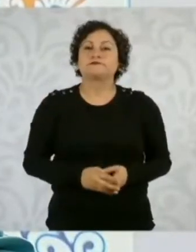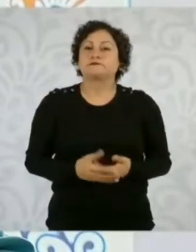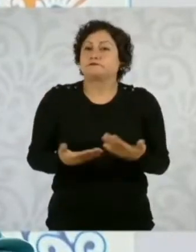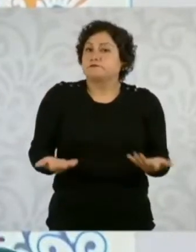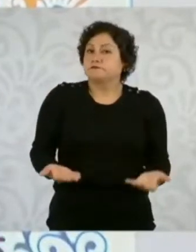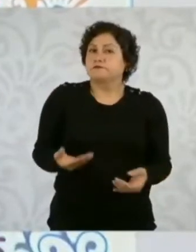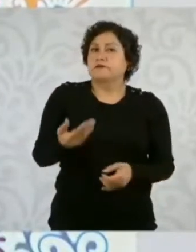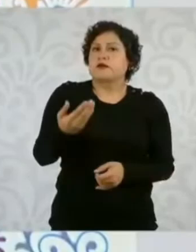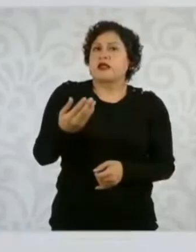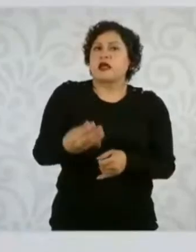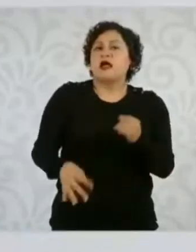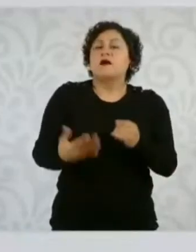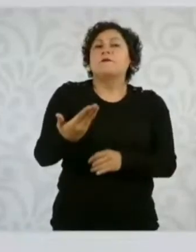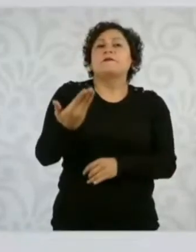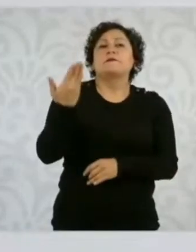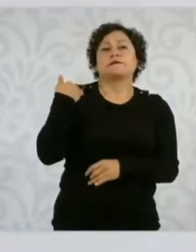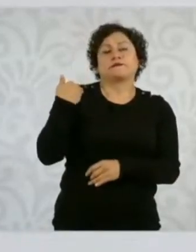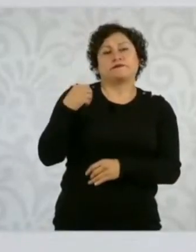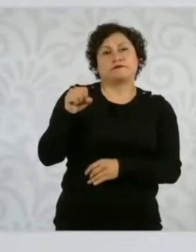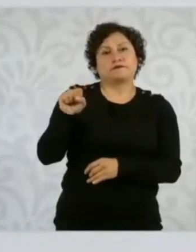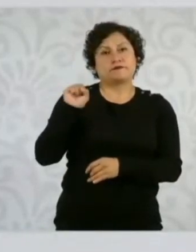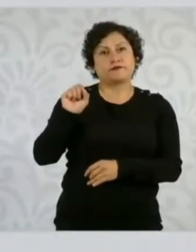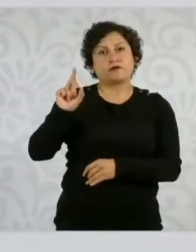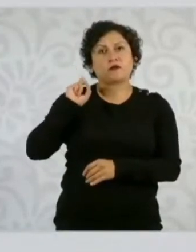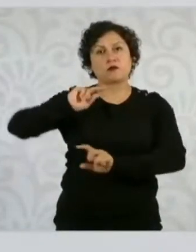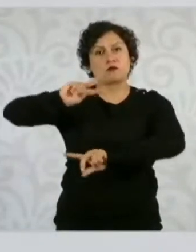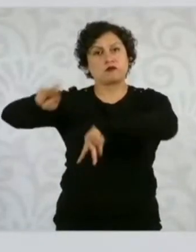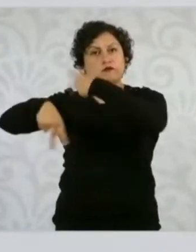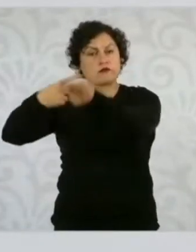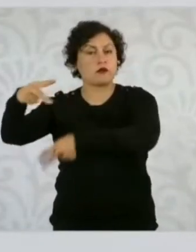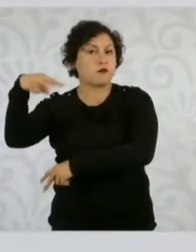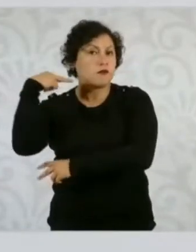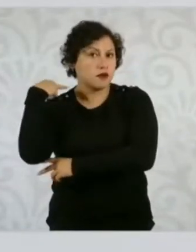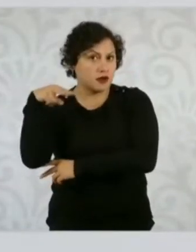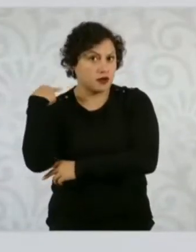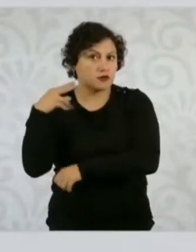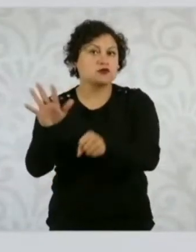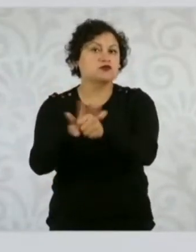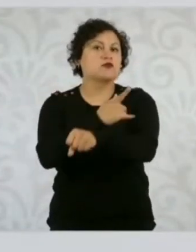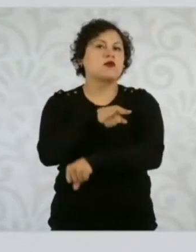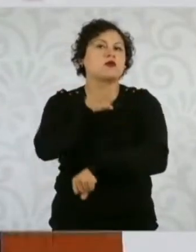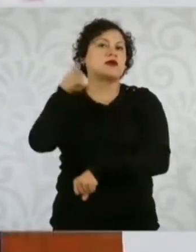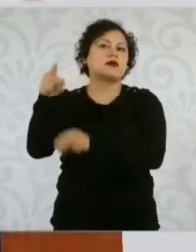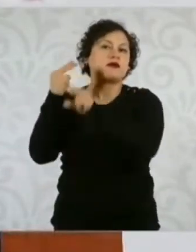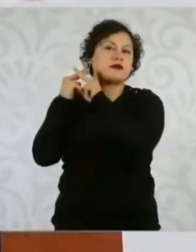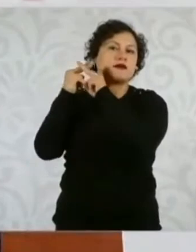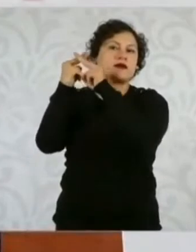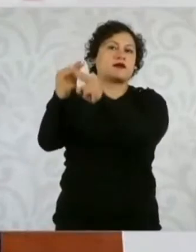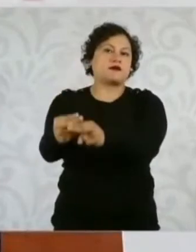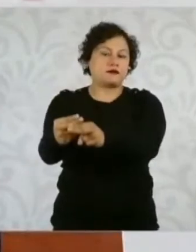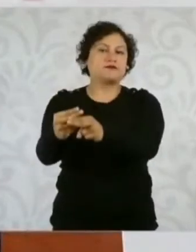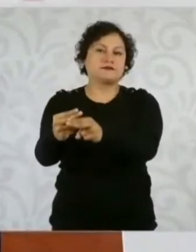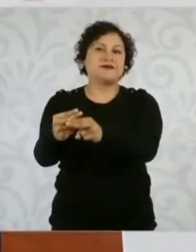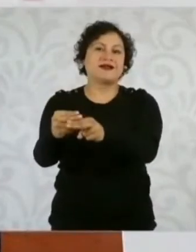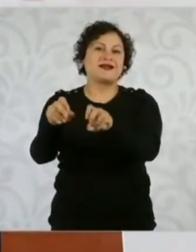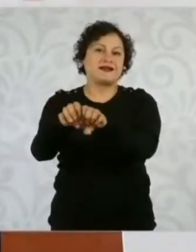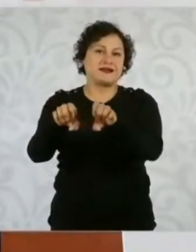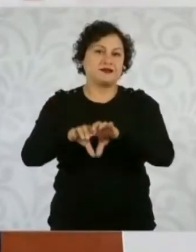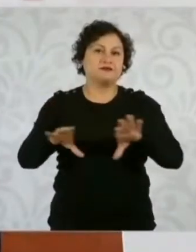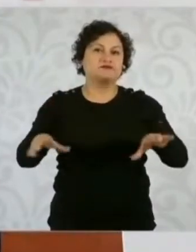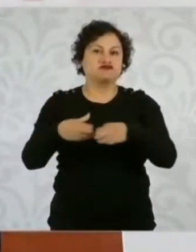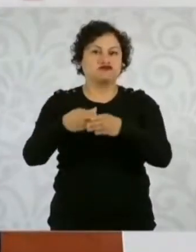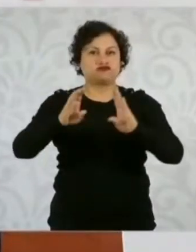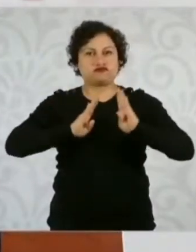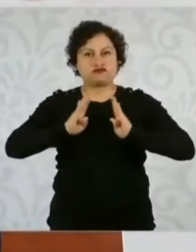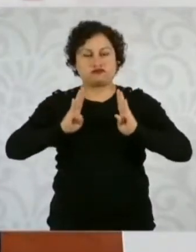en Veracruz, porque ahí se celebra el aniversario de la Armada de México y además el 4